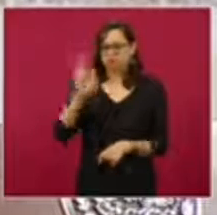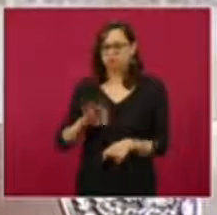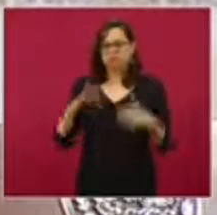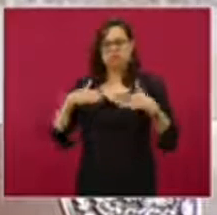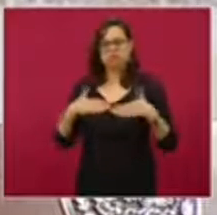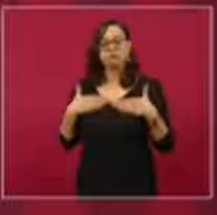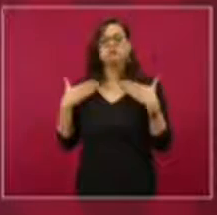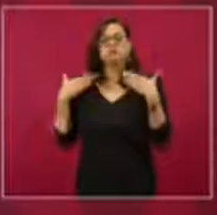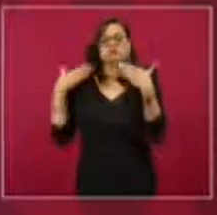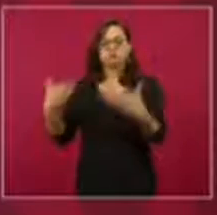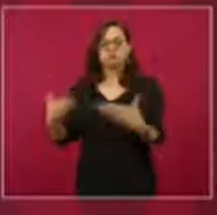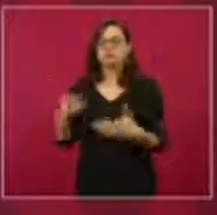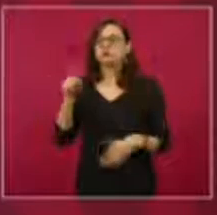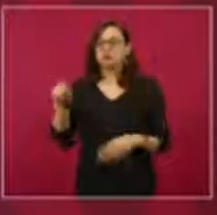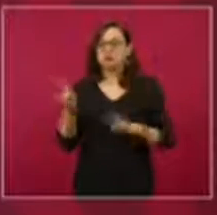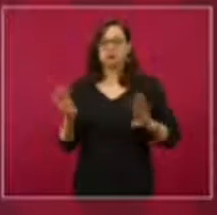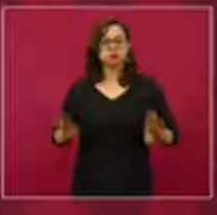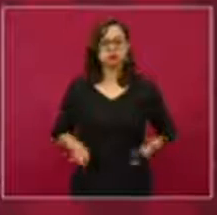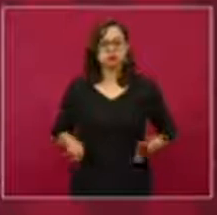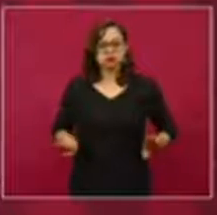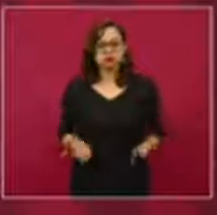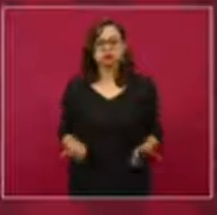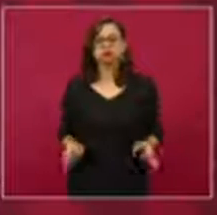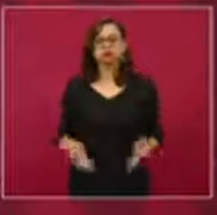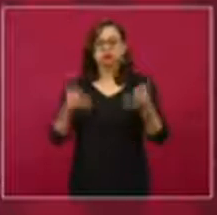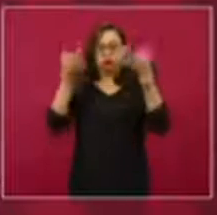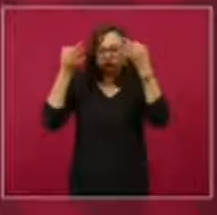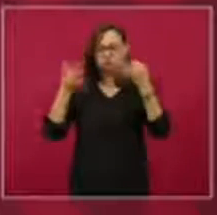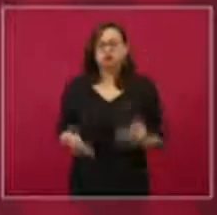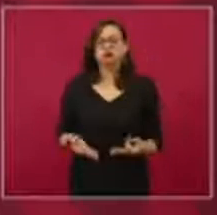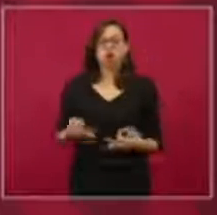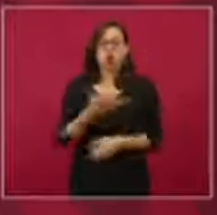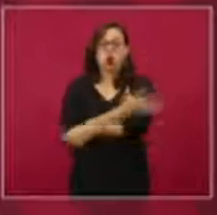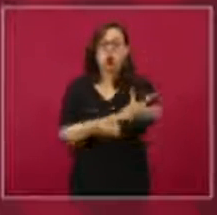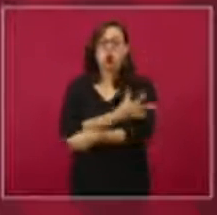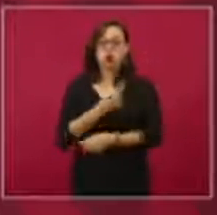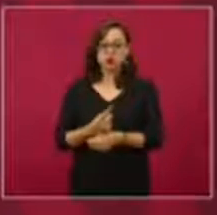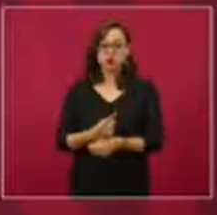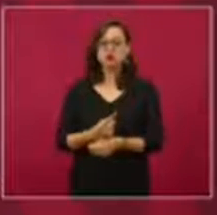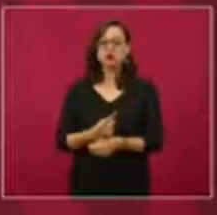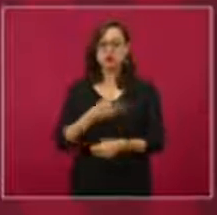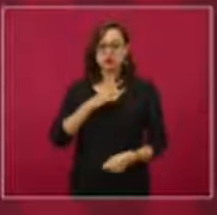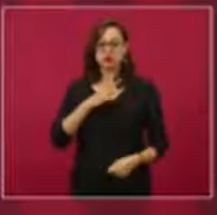considero un hombre con principios, una gente honesta.